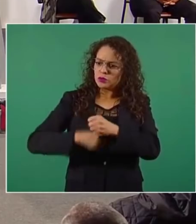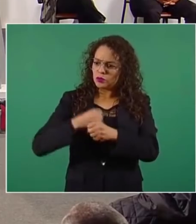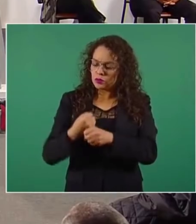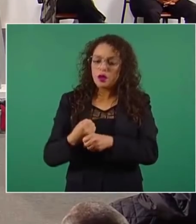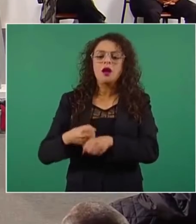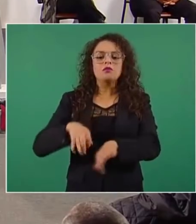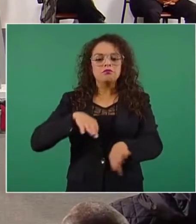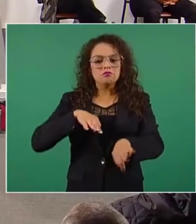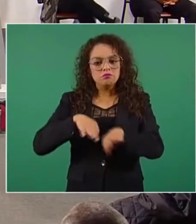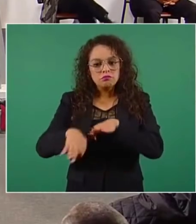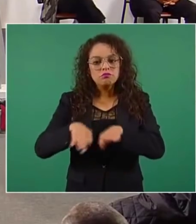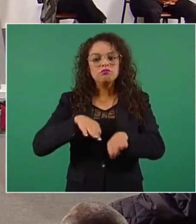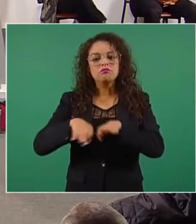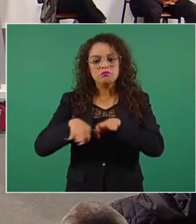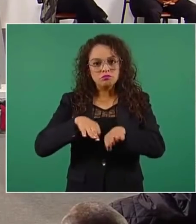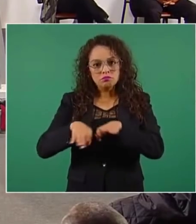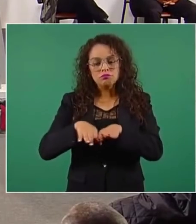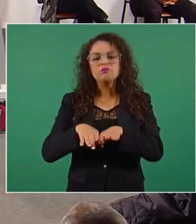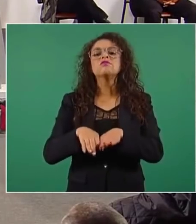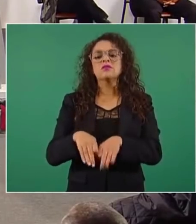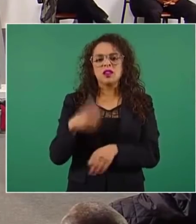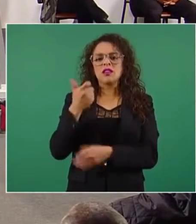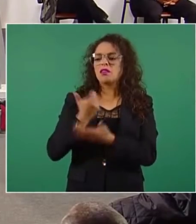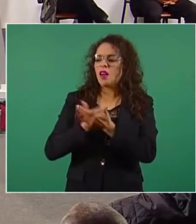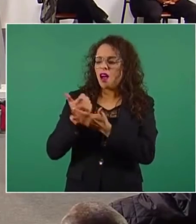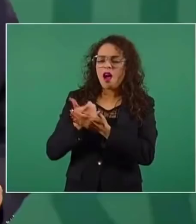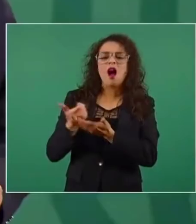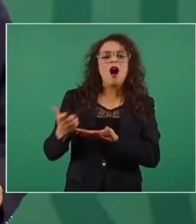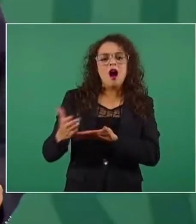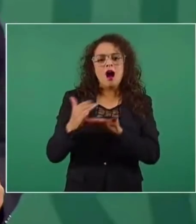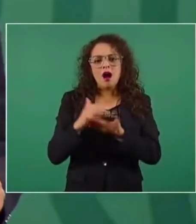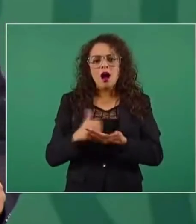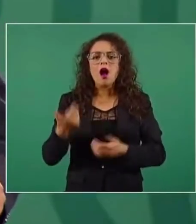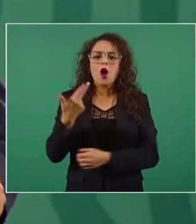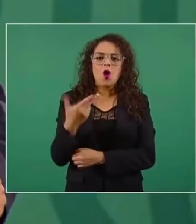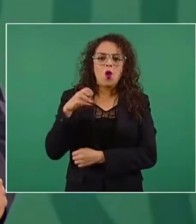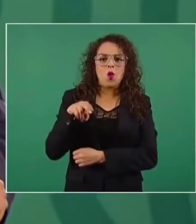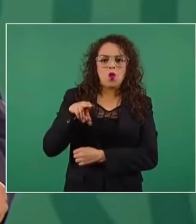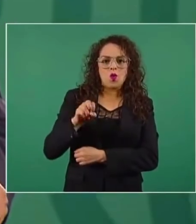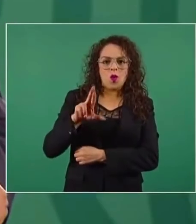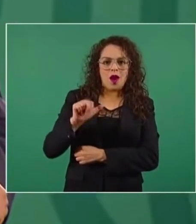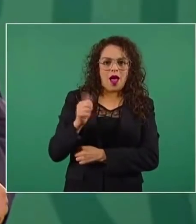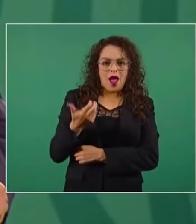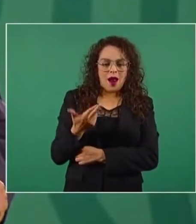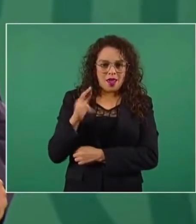compensados por honorarios, en fin, hemos logrado hasta el momento